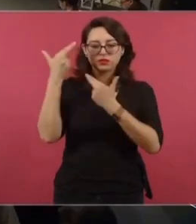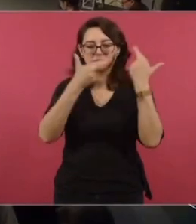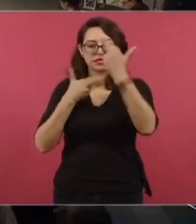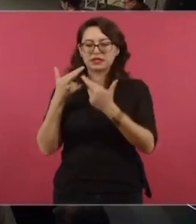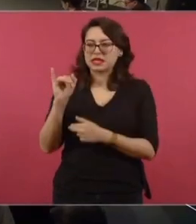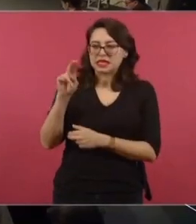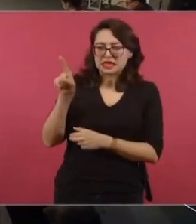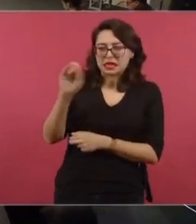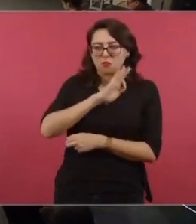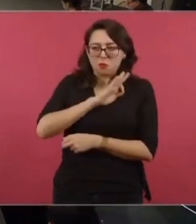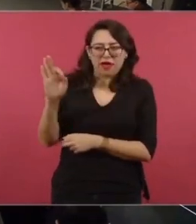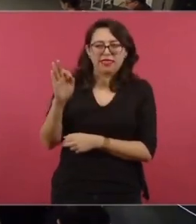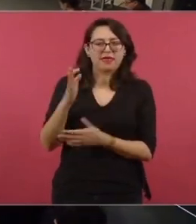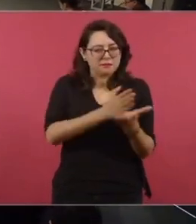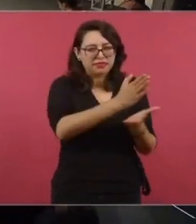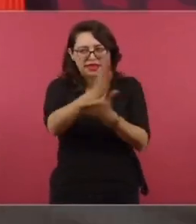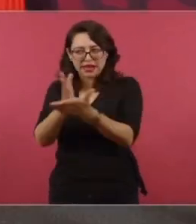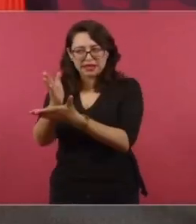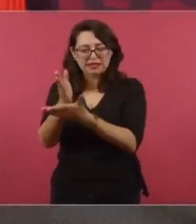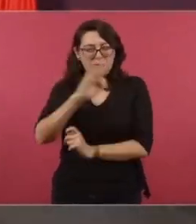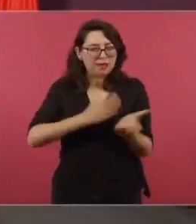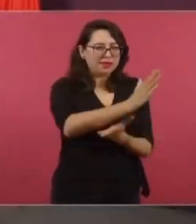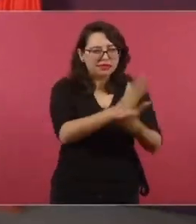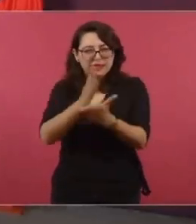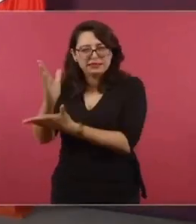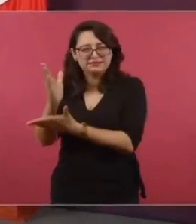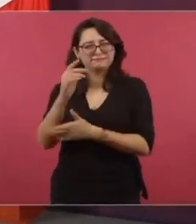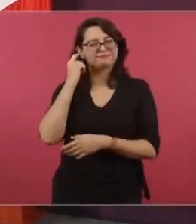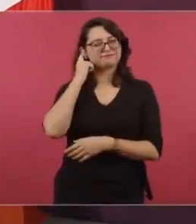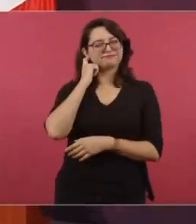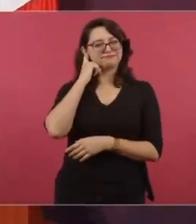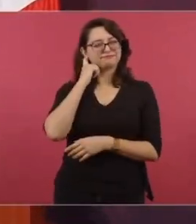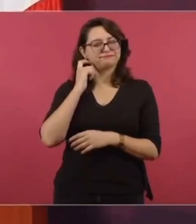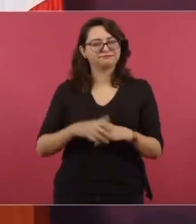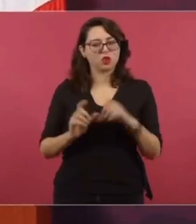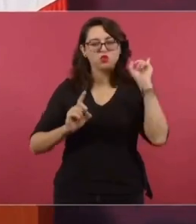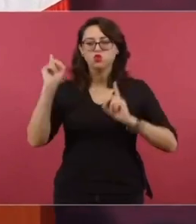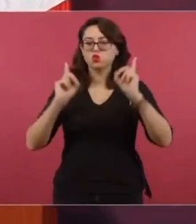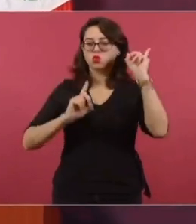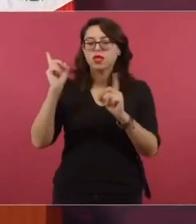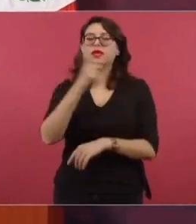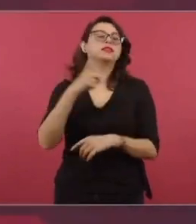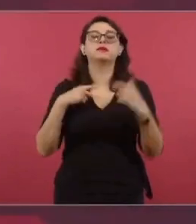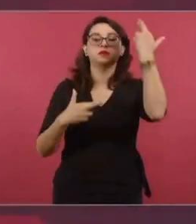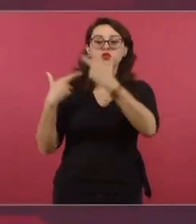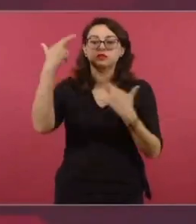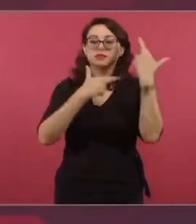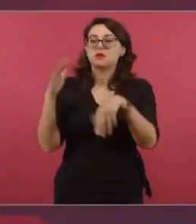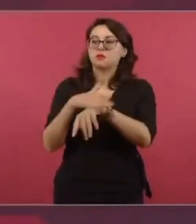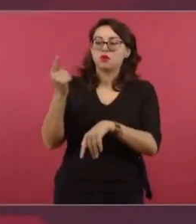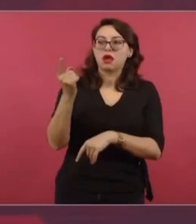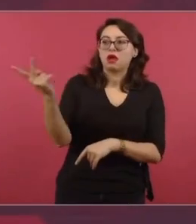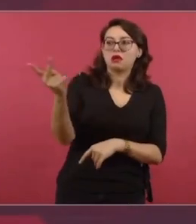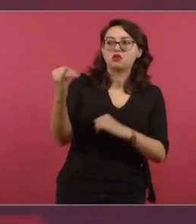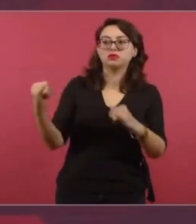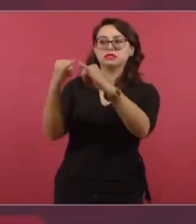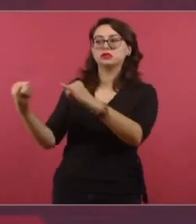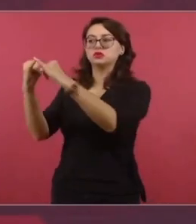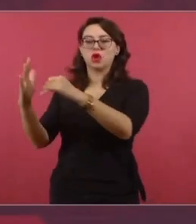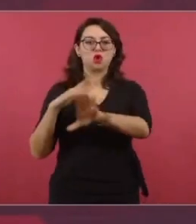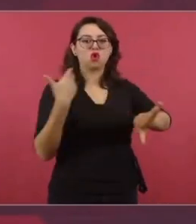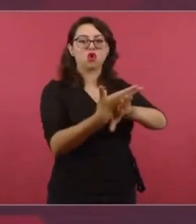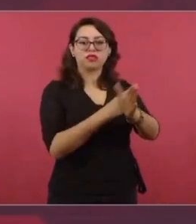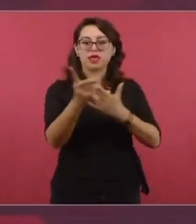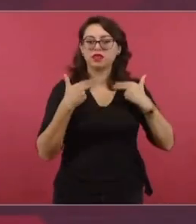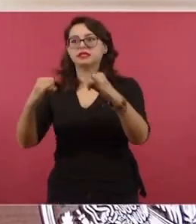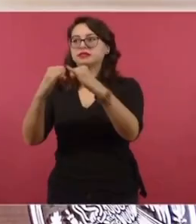facultades del INE, del Tribunal Electoral, para que no se afecten derechos y